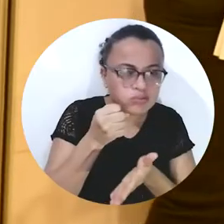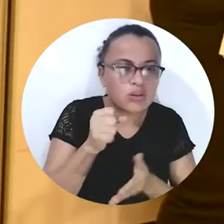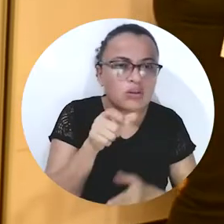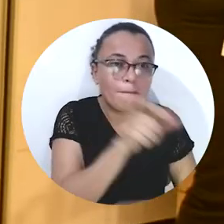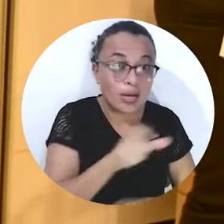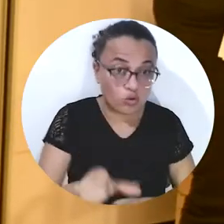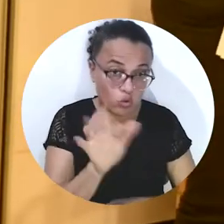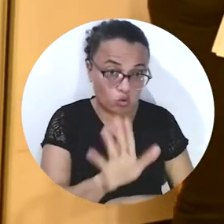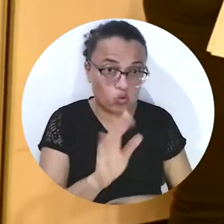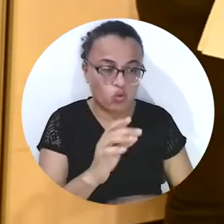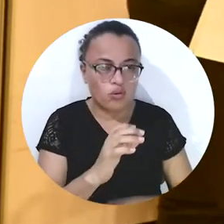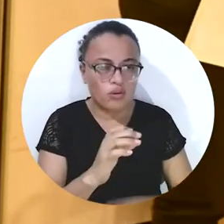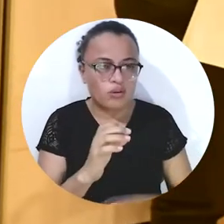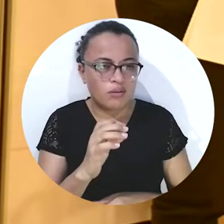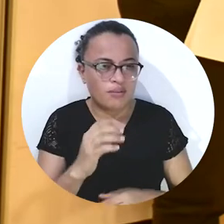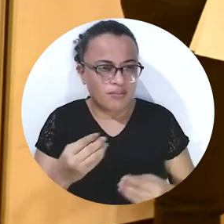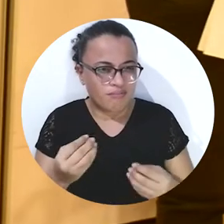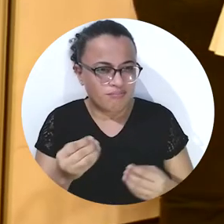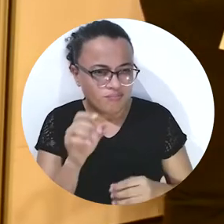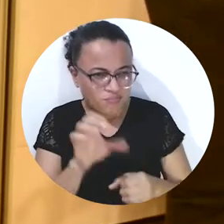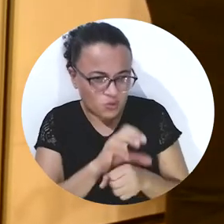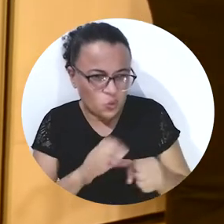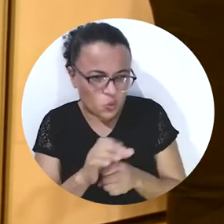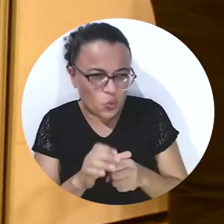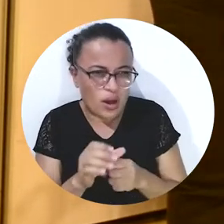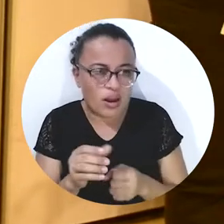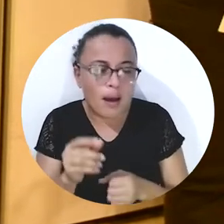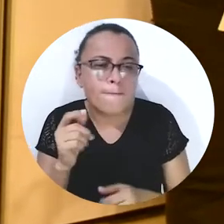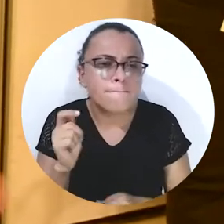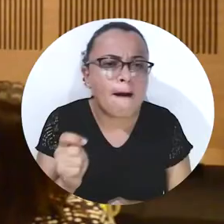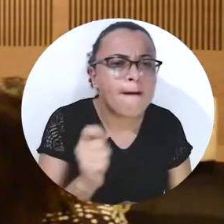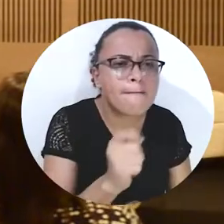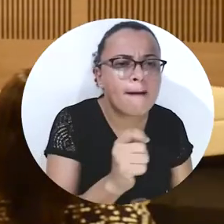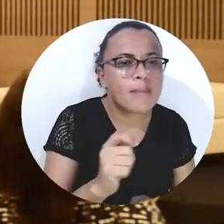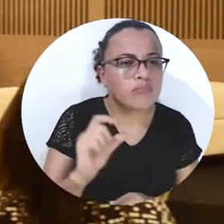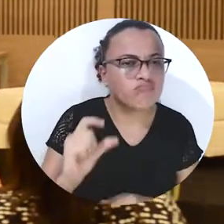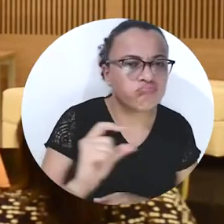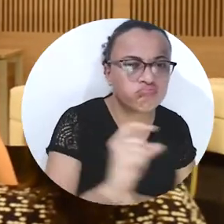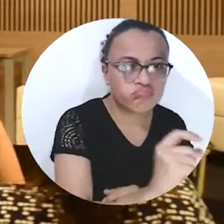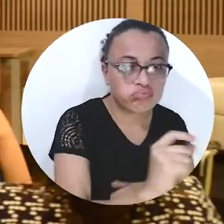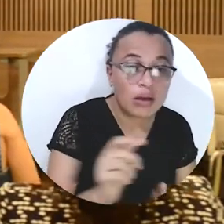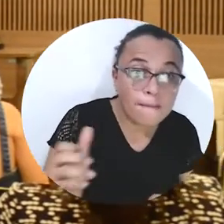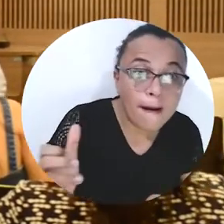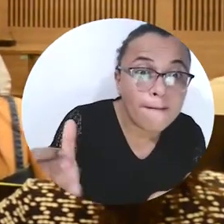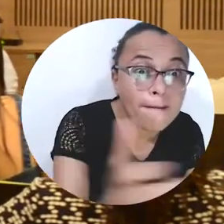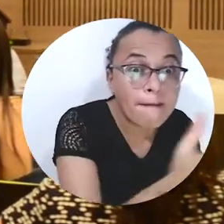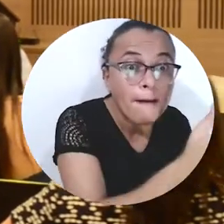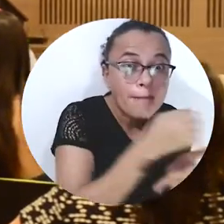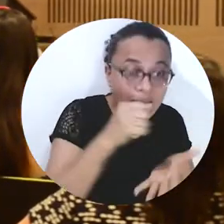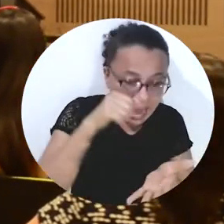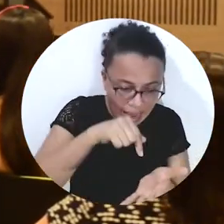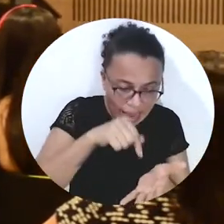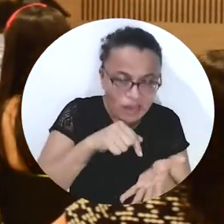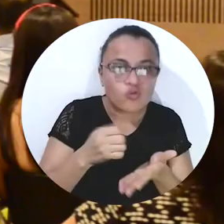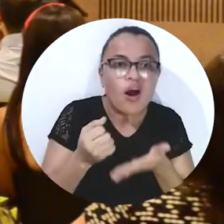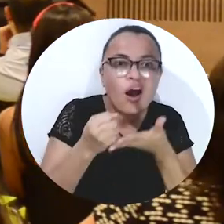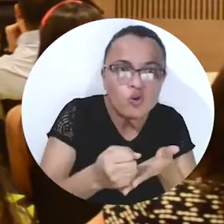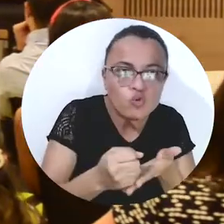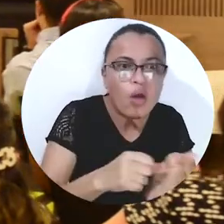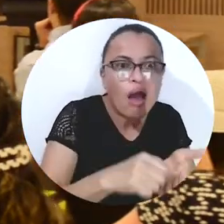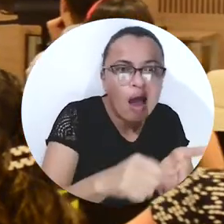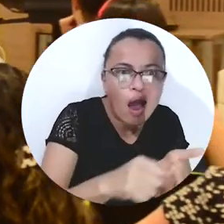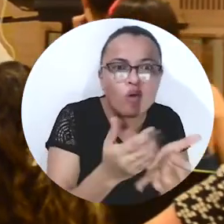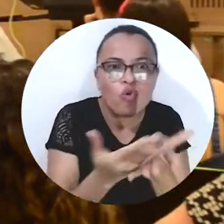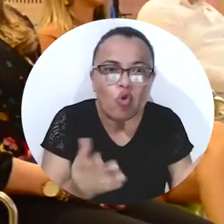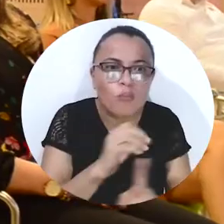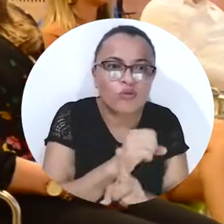partir, digamos, de esa carga tributaria que recae sobre los ciudadanos y que es la que financia, digamos, el gasto social y